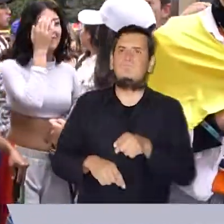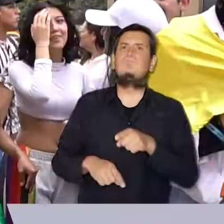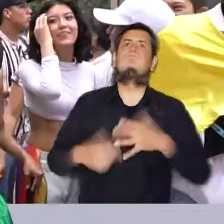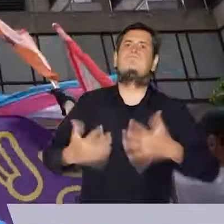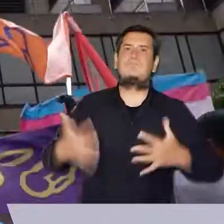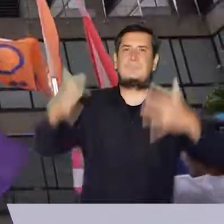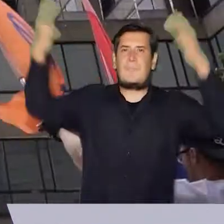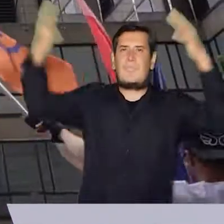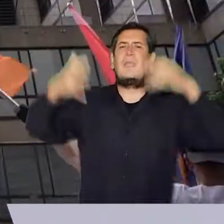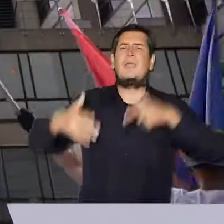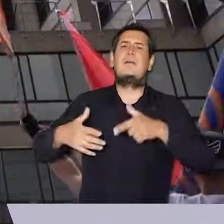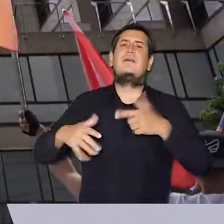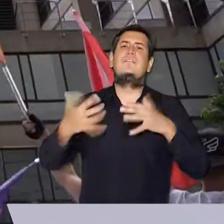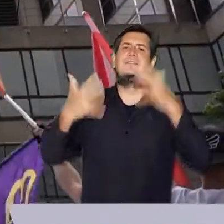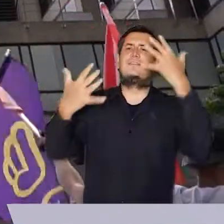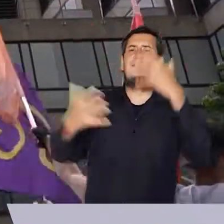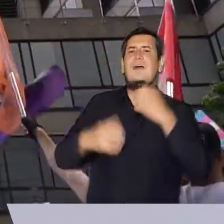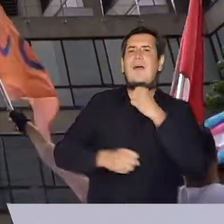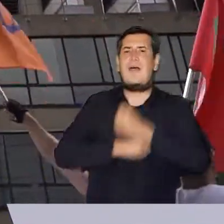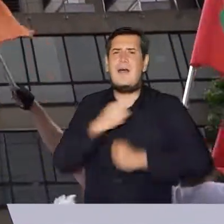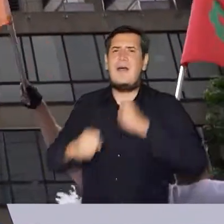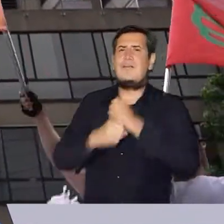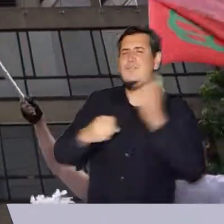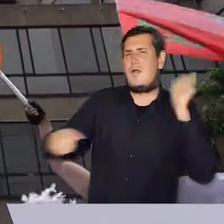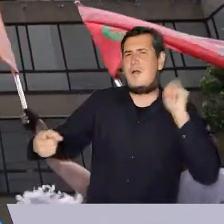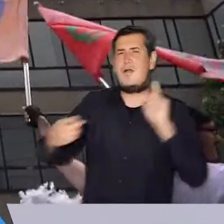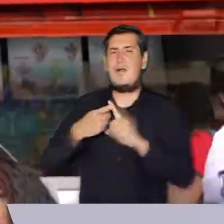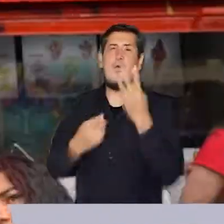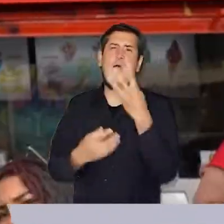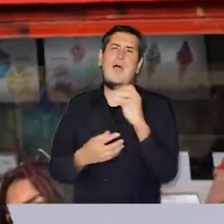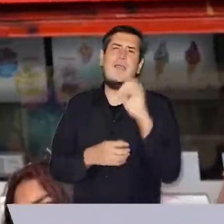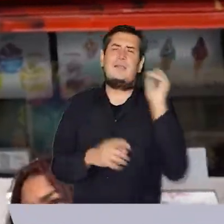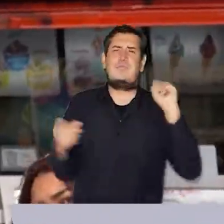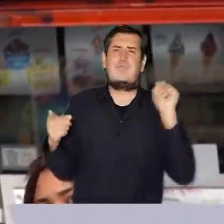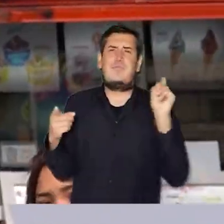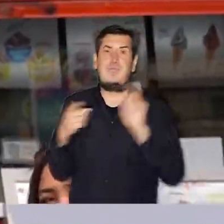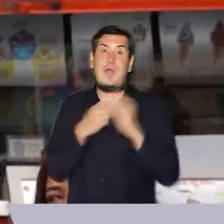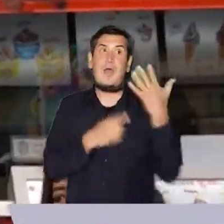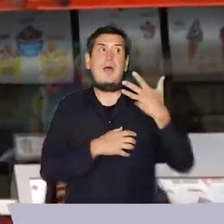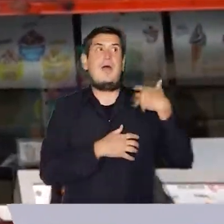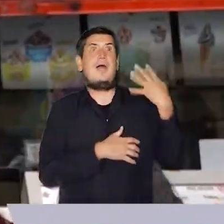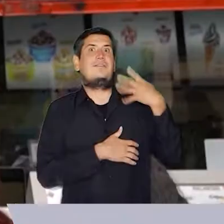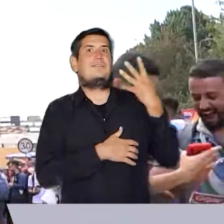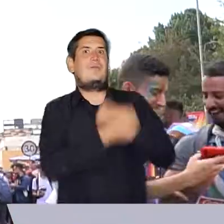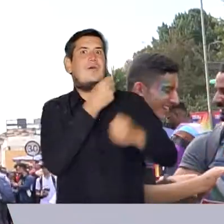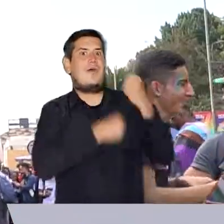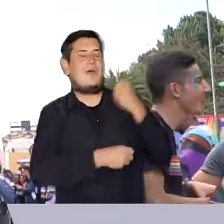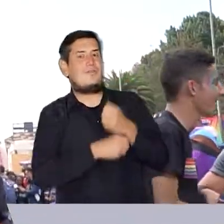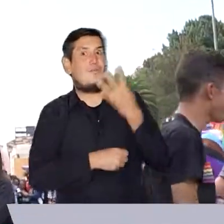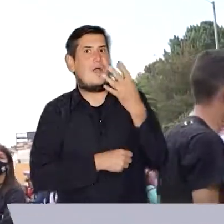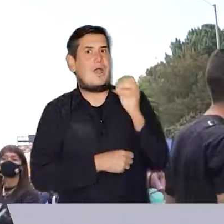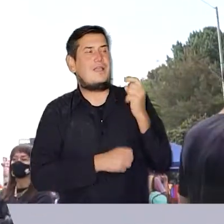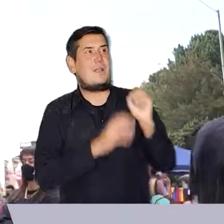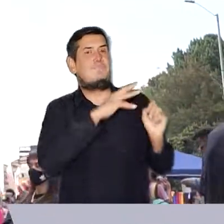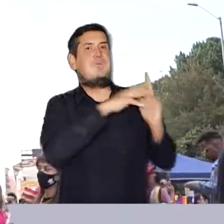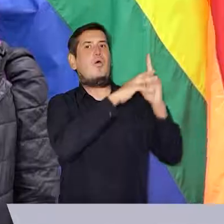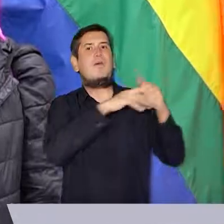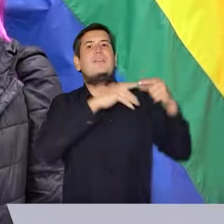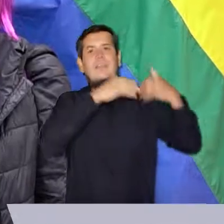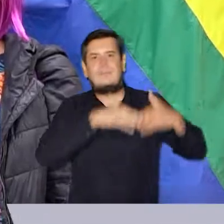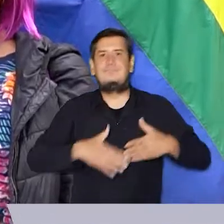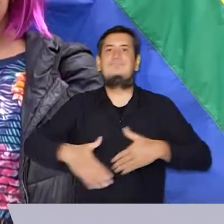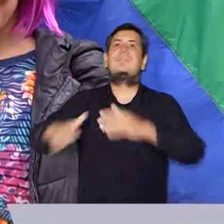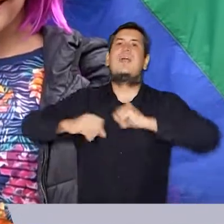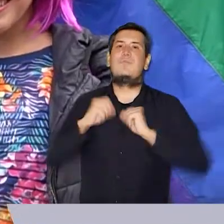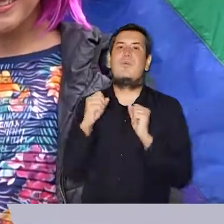LGTBIQ+. Esta gran celebración, hizo parte del Festival de la Igualdad, conmemoró los 40 años de la primera manifestación que